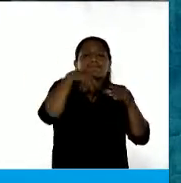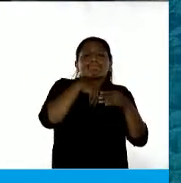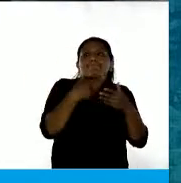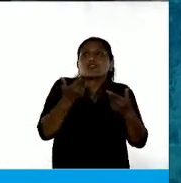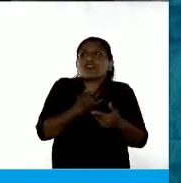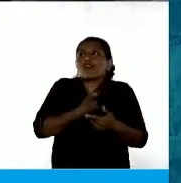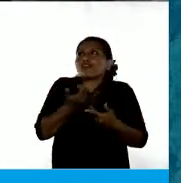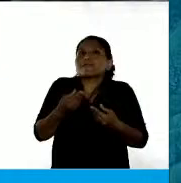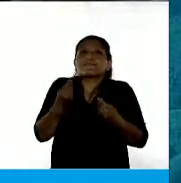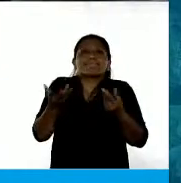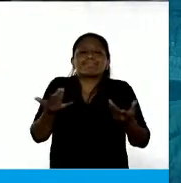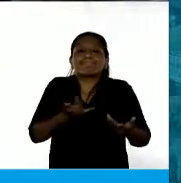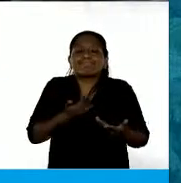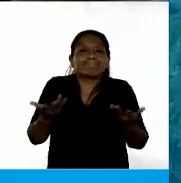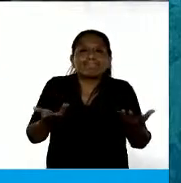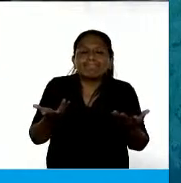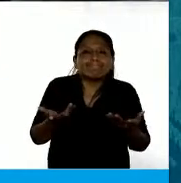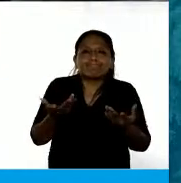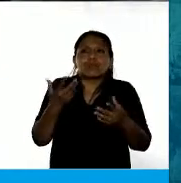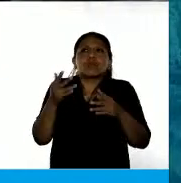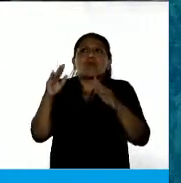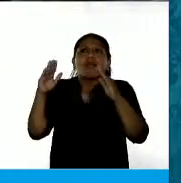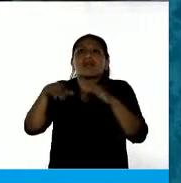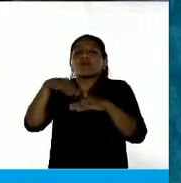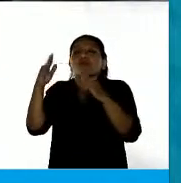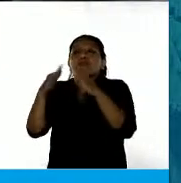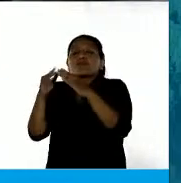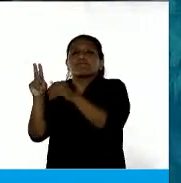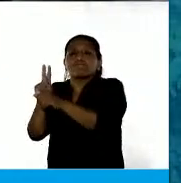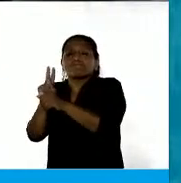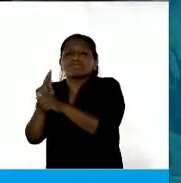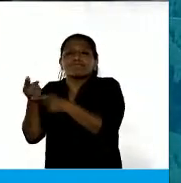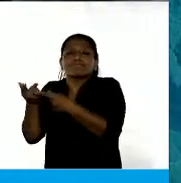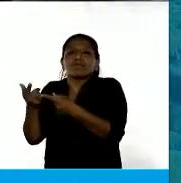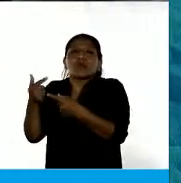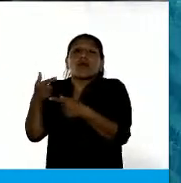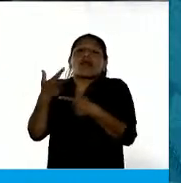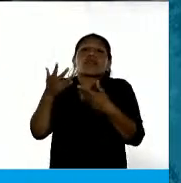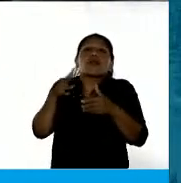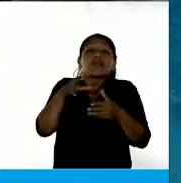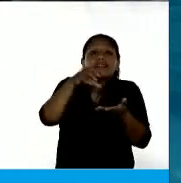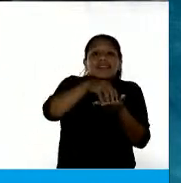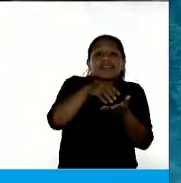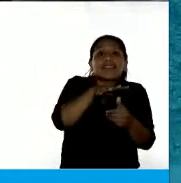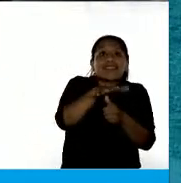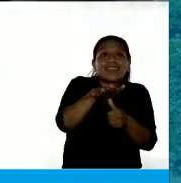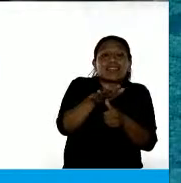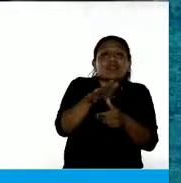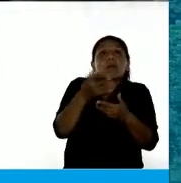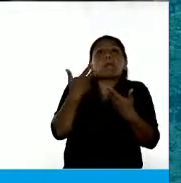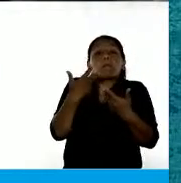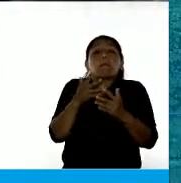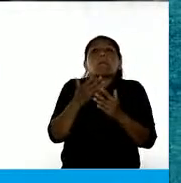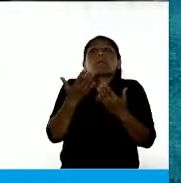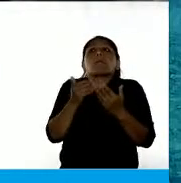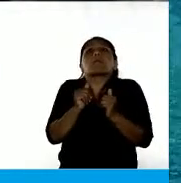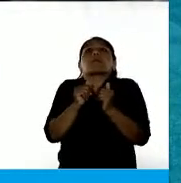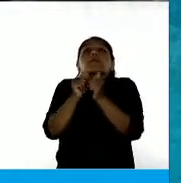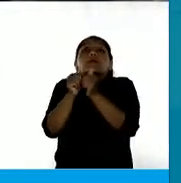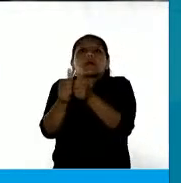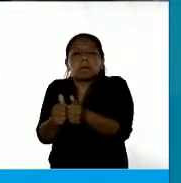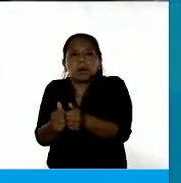otro lugar, porque no hay refugio, quizás cuando el área de género la acompañó y